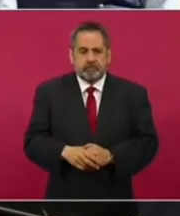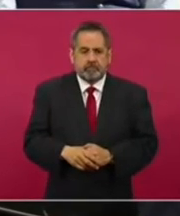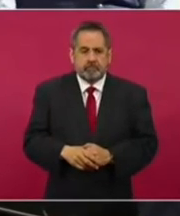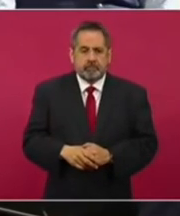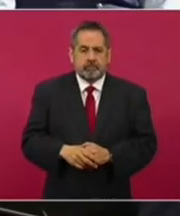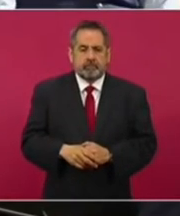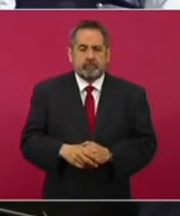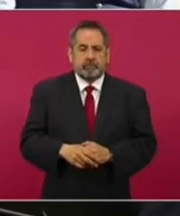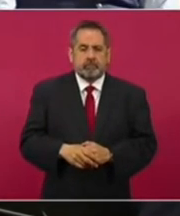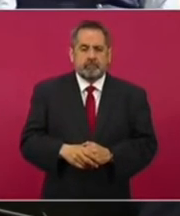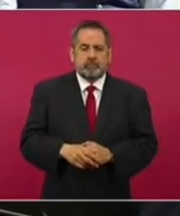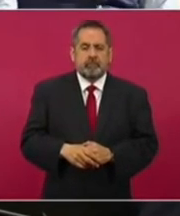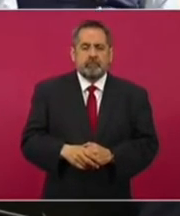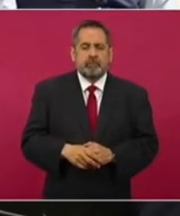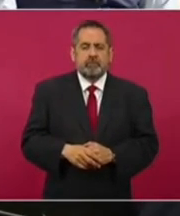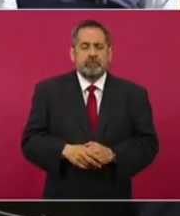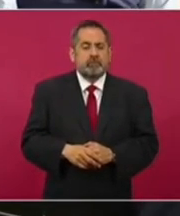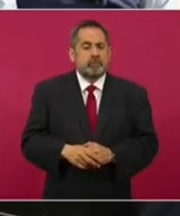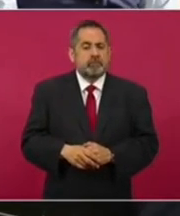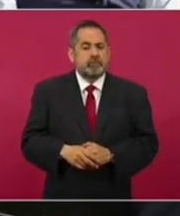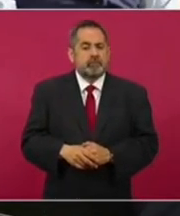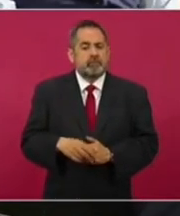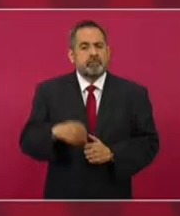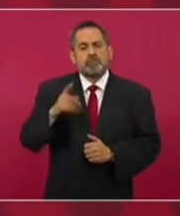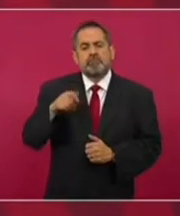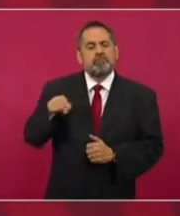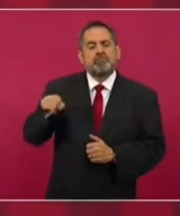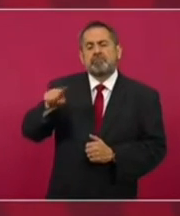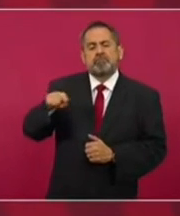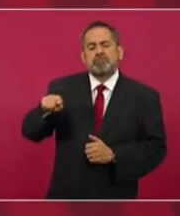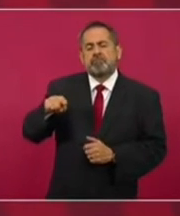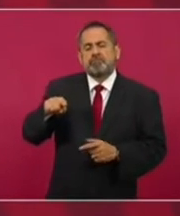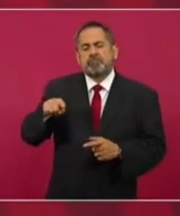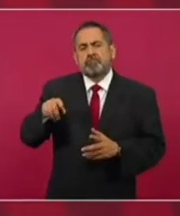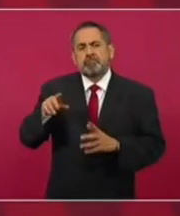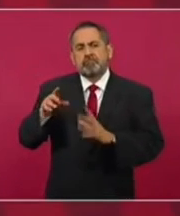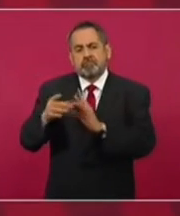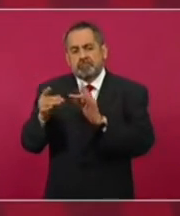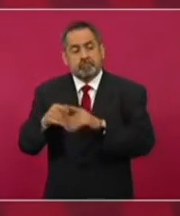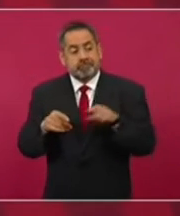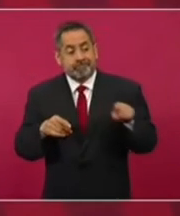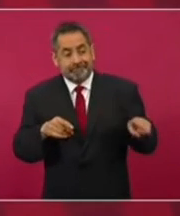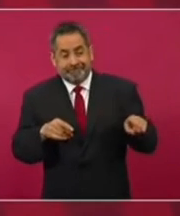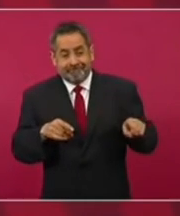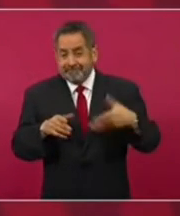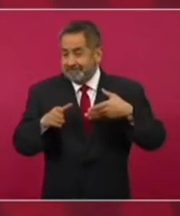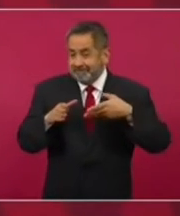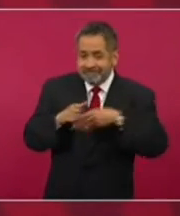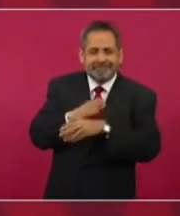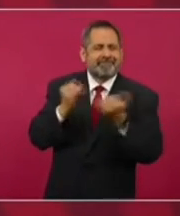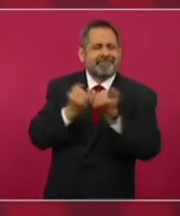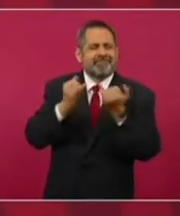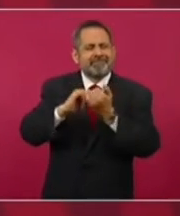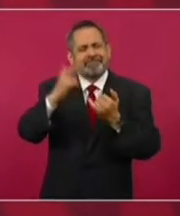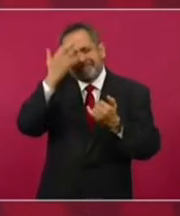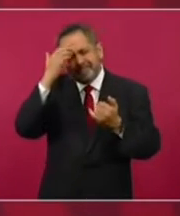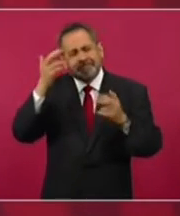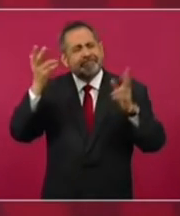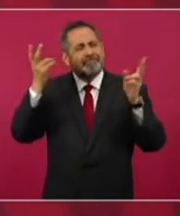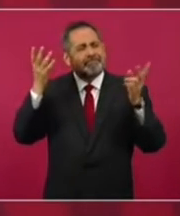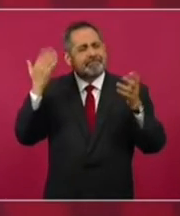podrían llevar a cabo operativos como El Rápido y Furioso,